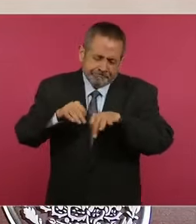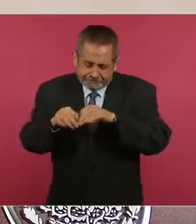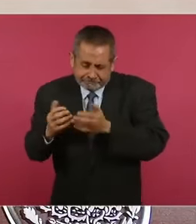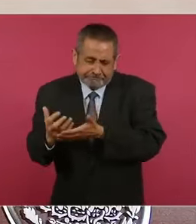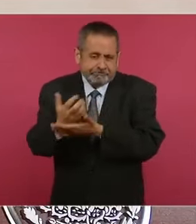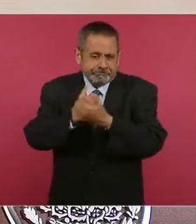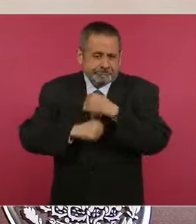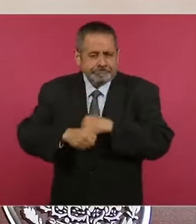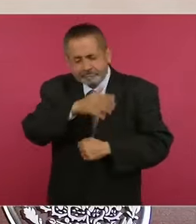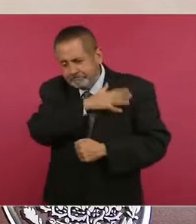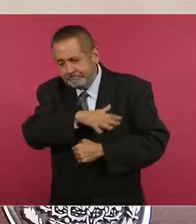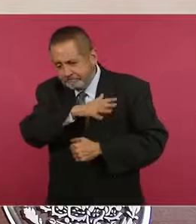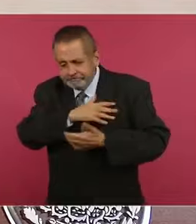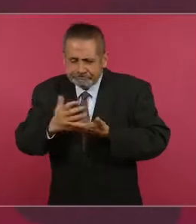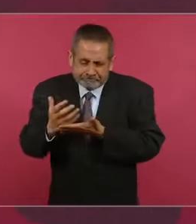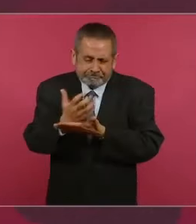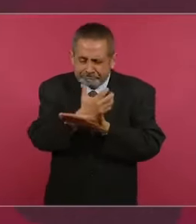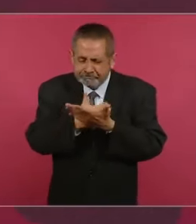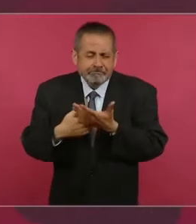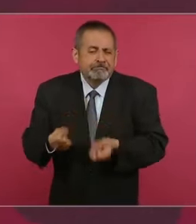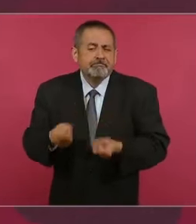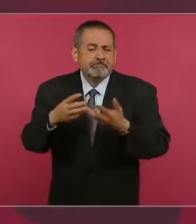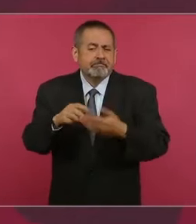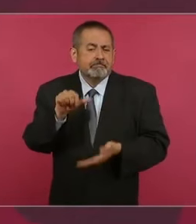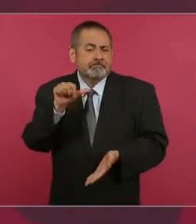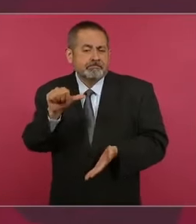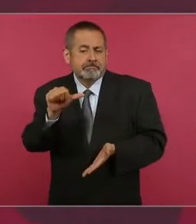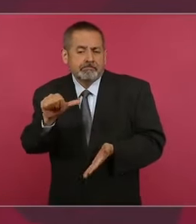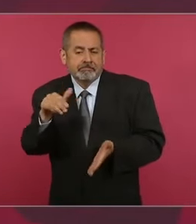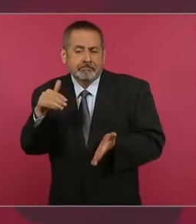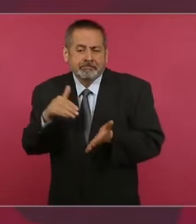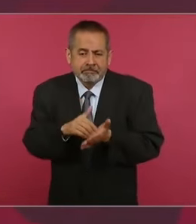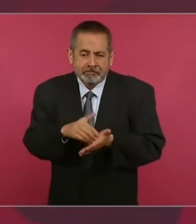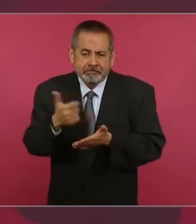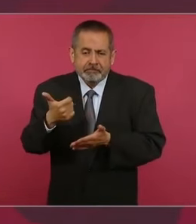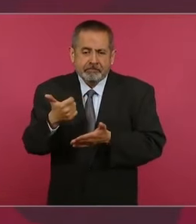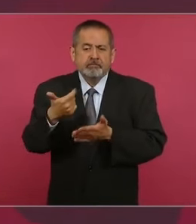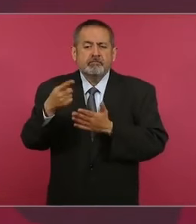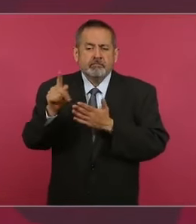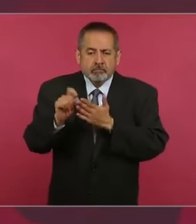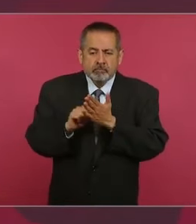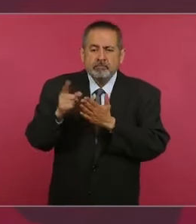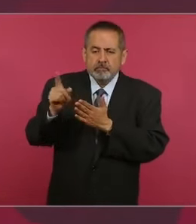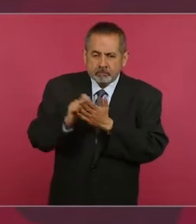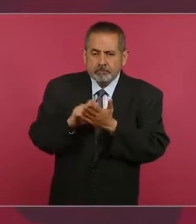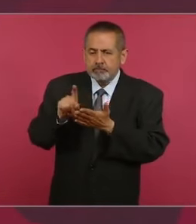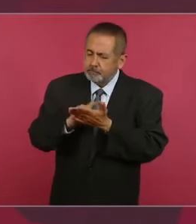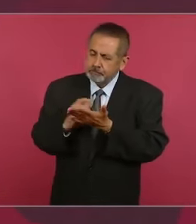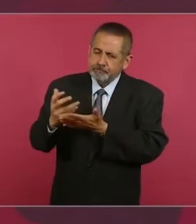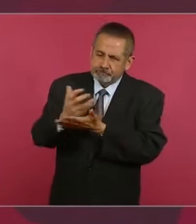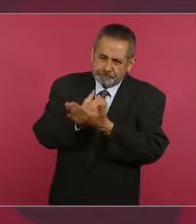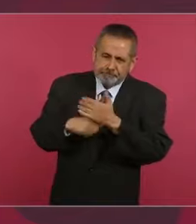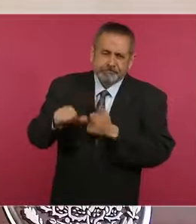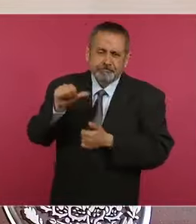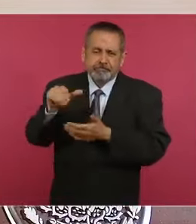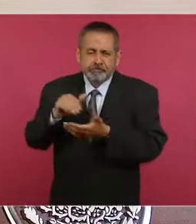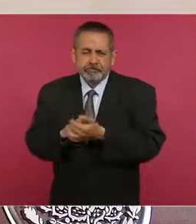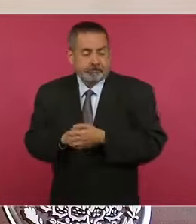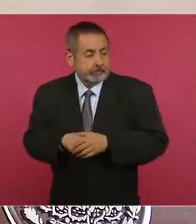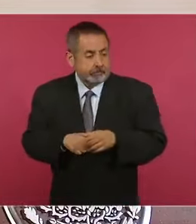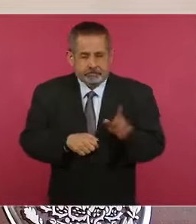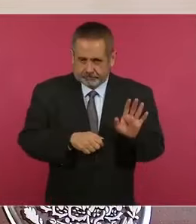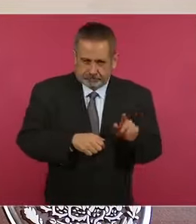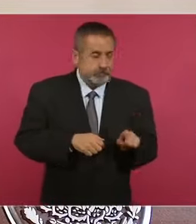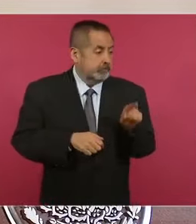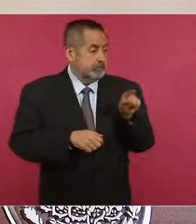promedio 16 mil pesos mensuales y un ministro